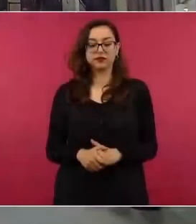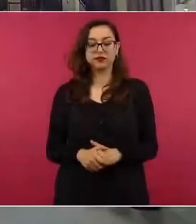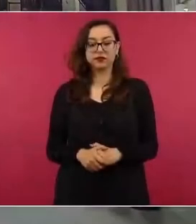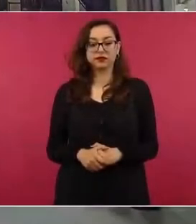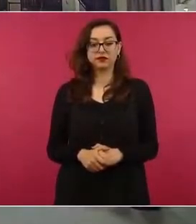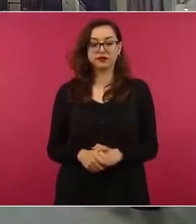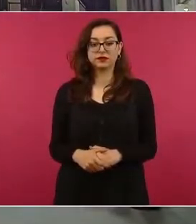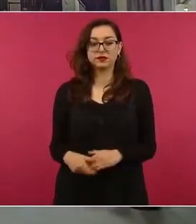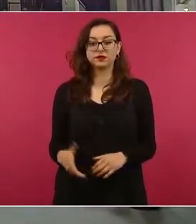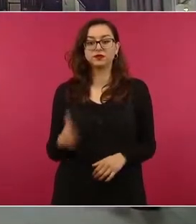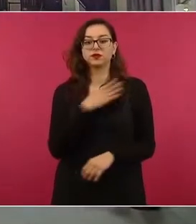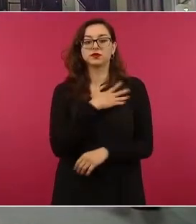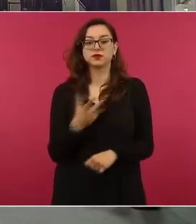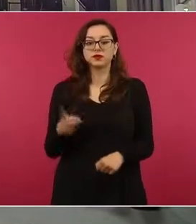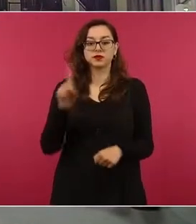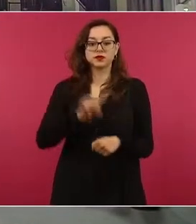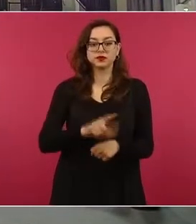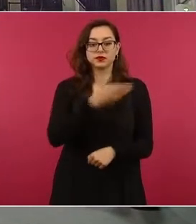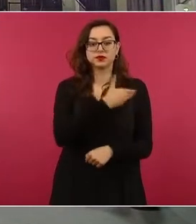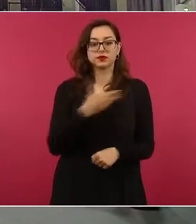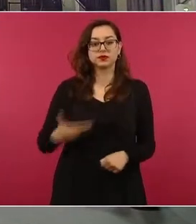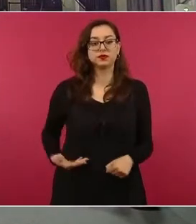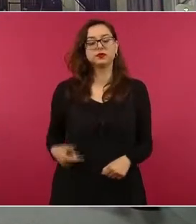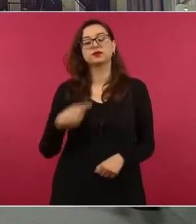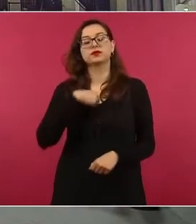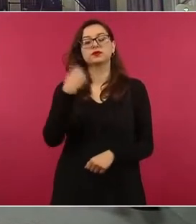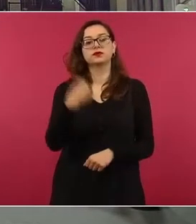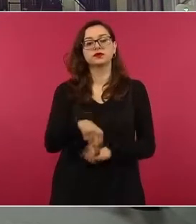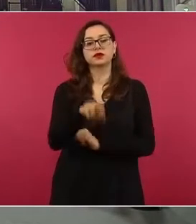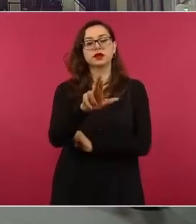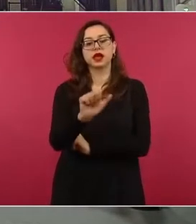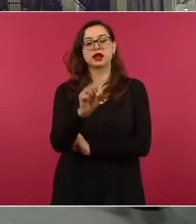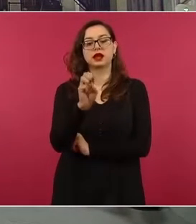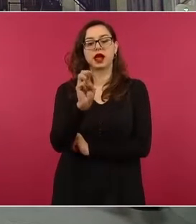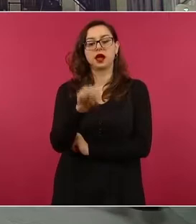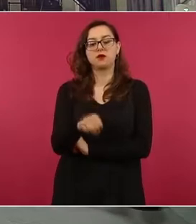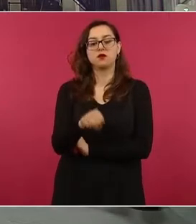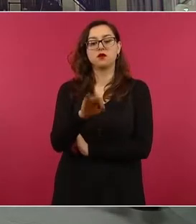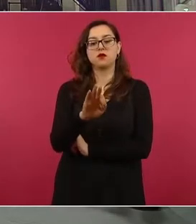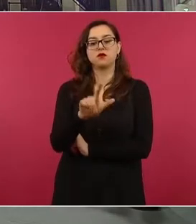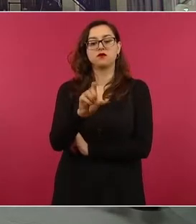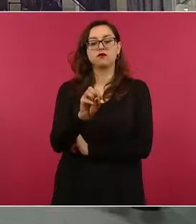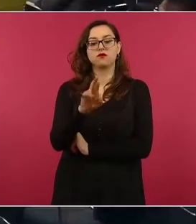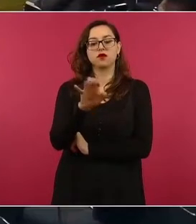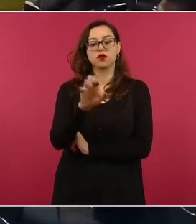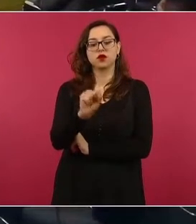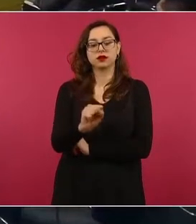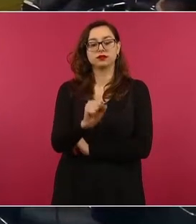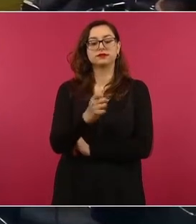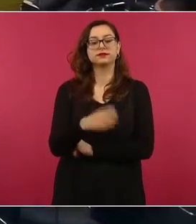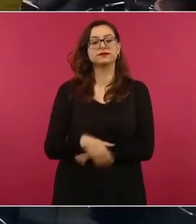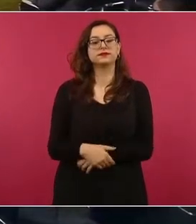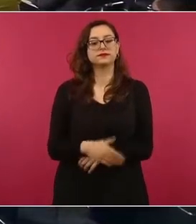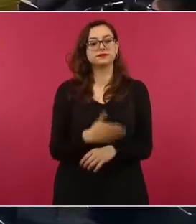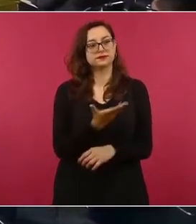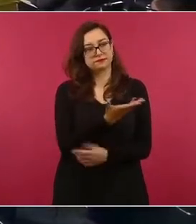Muy buenos días, presidente. Ramón Flores, del Sentinel Informa and the Humanoid y funcionarios que lo acompañan.